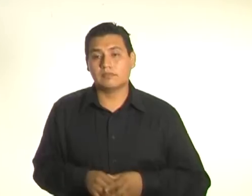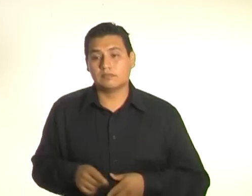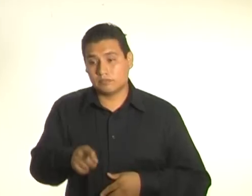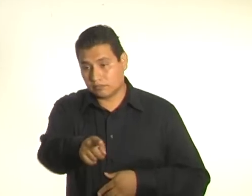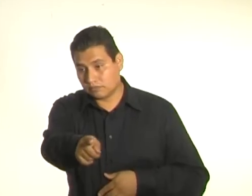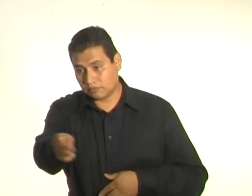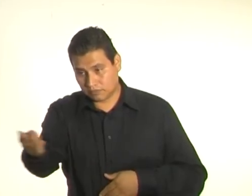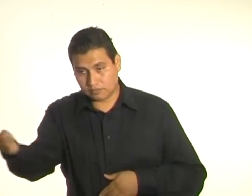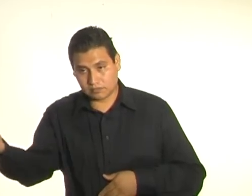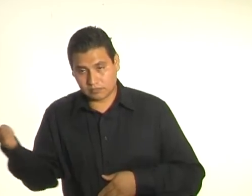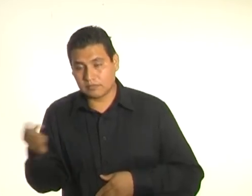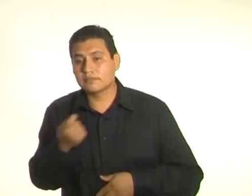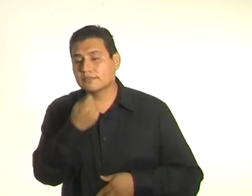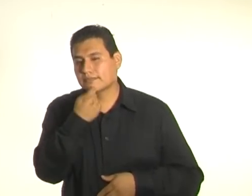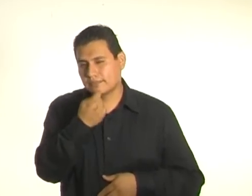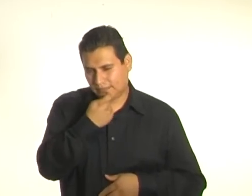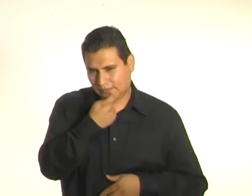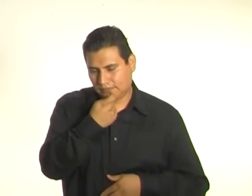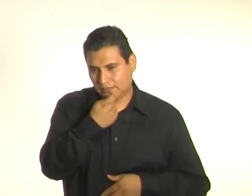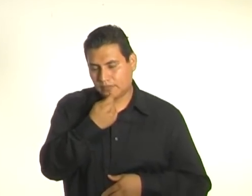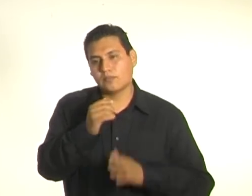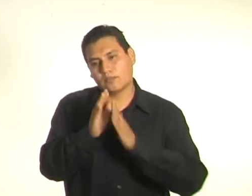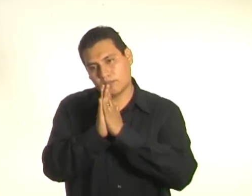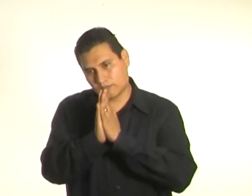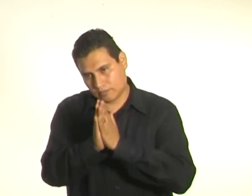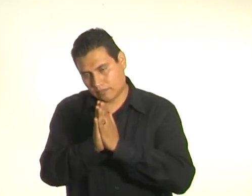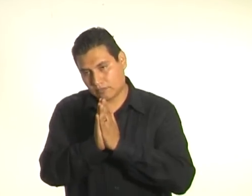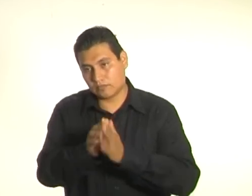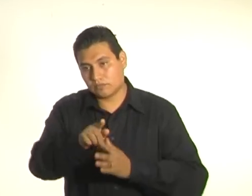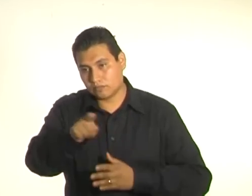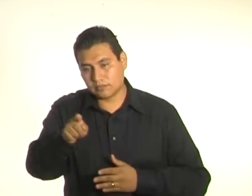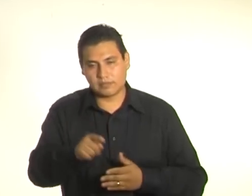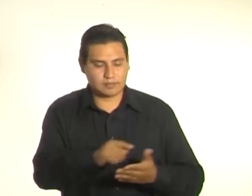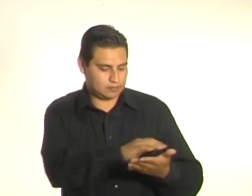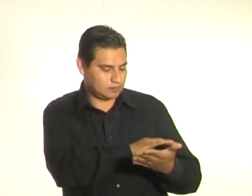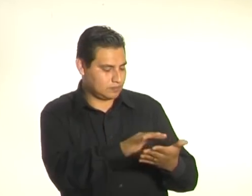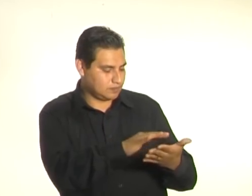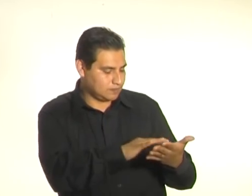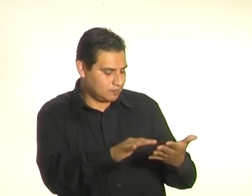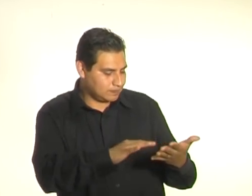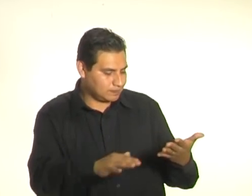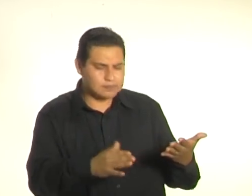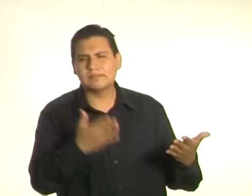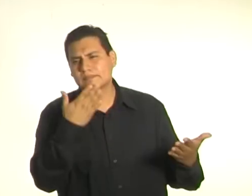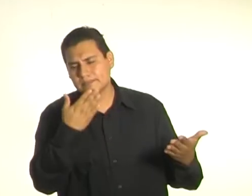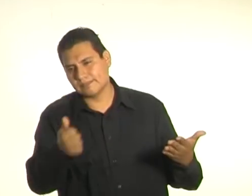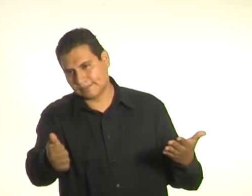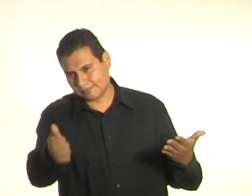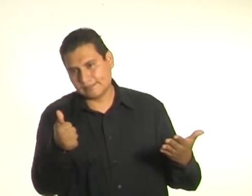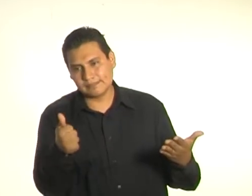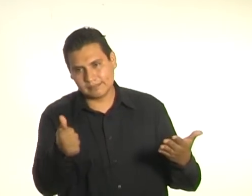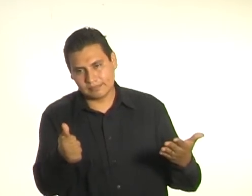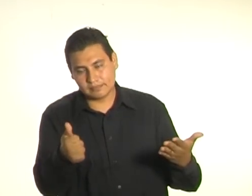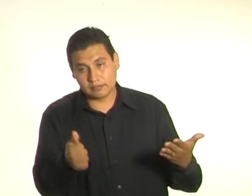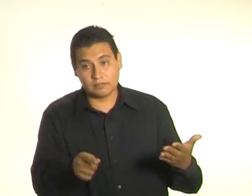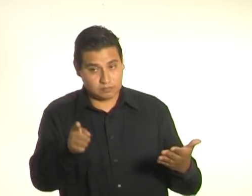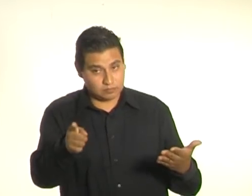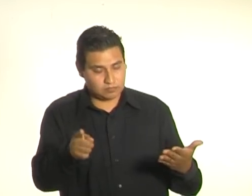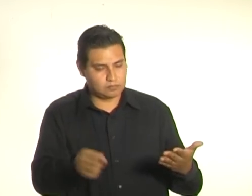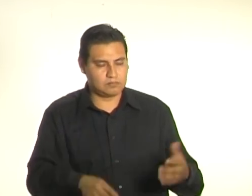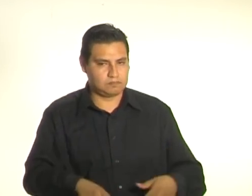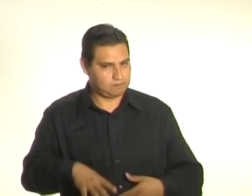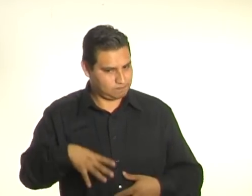que así como les he dicho que practiquen la lectura, que practiquen la escritura, es muy importante que ustedes también